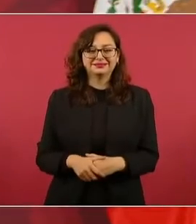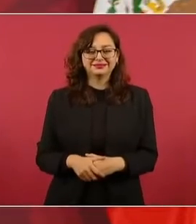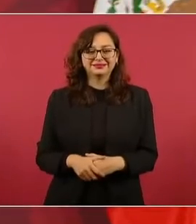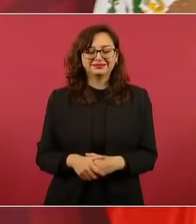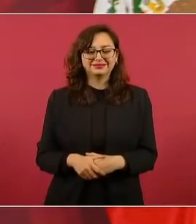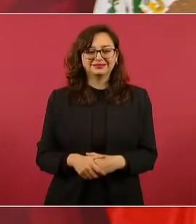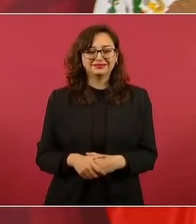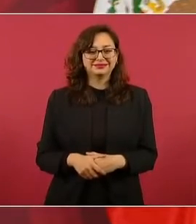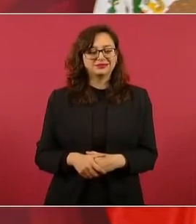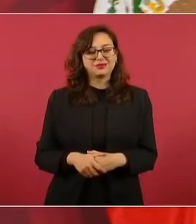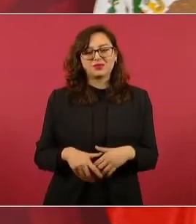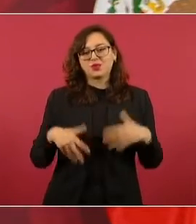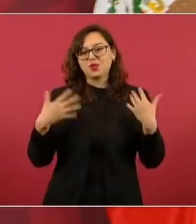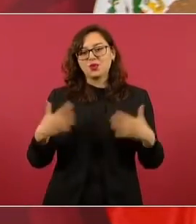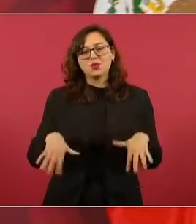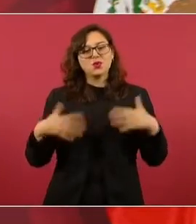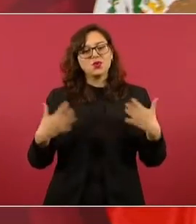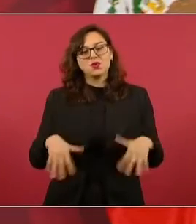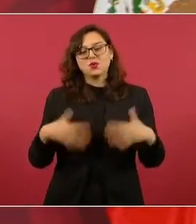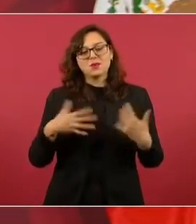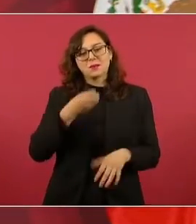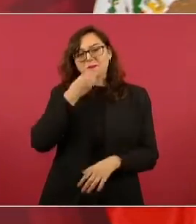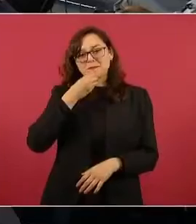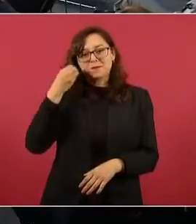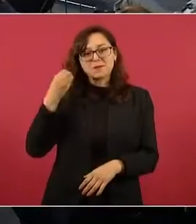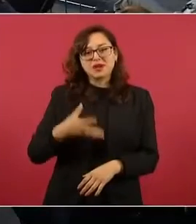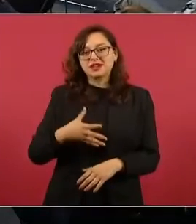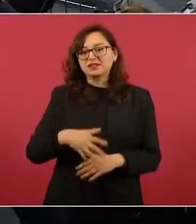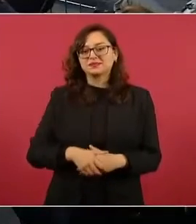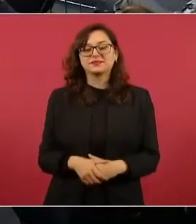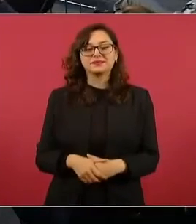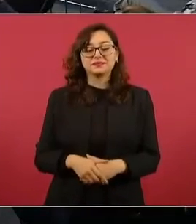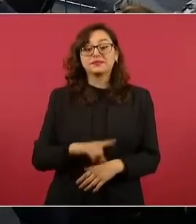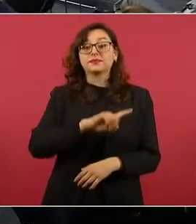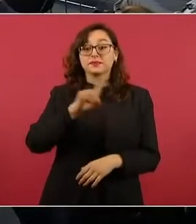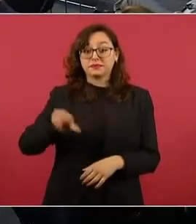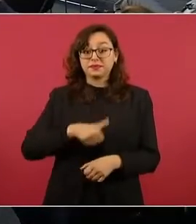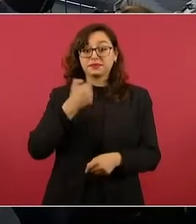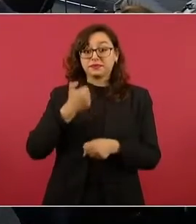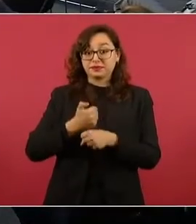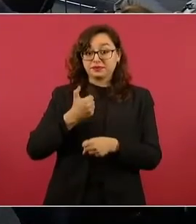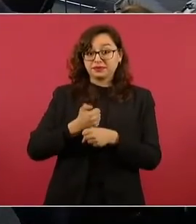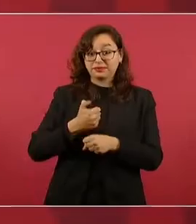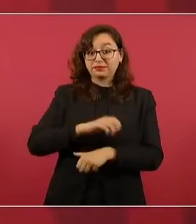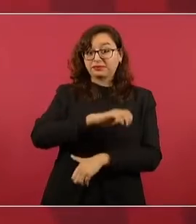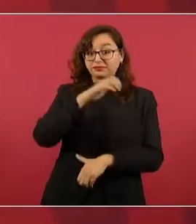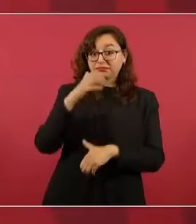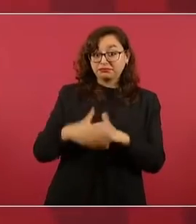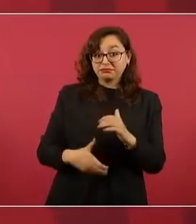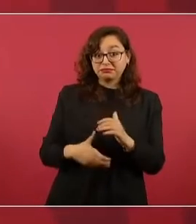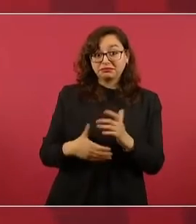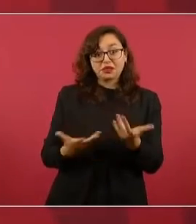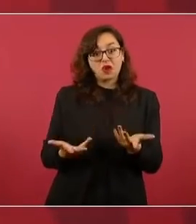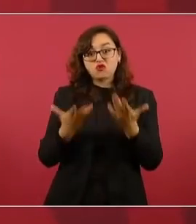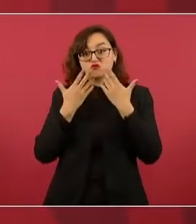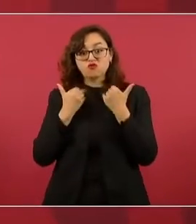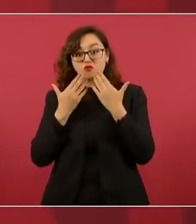Entonces, no imaginaba. Y ya cuando terminé la primaria, como no había secundaria,